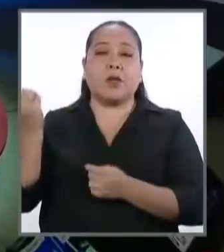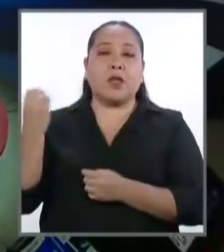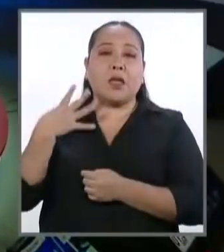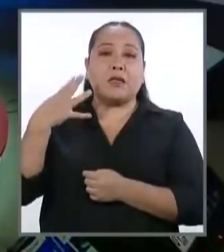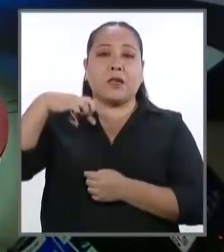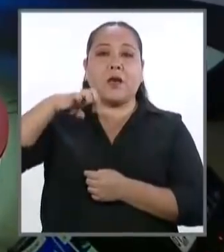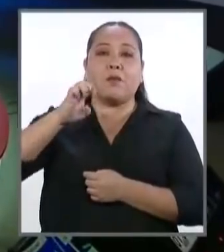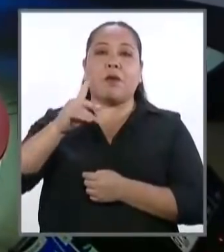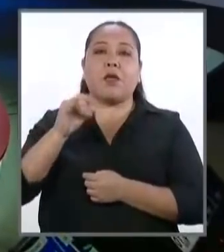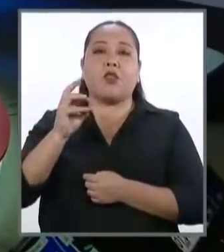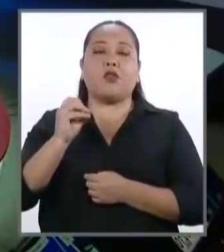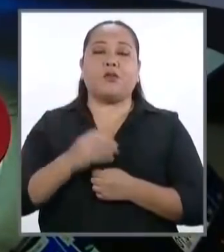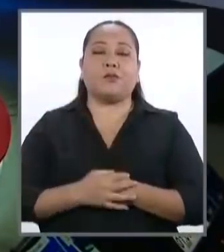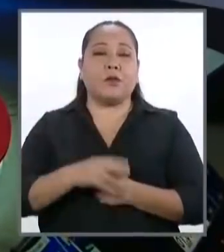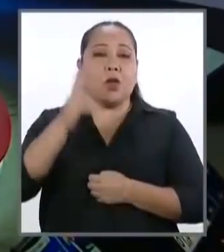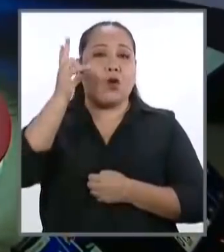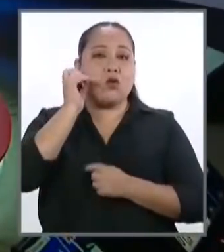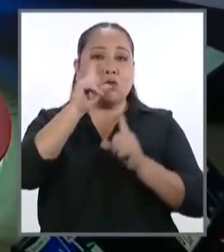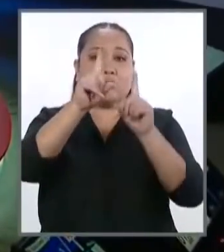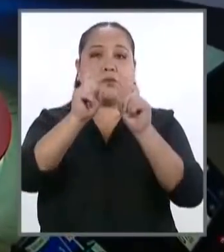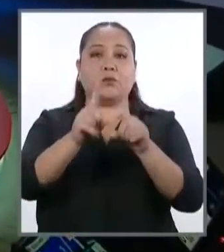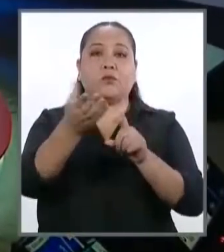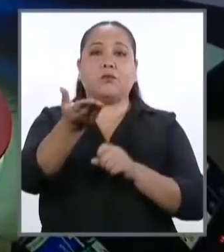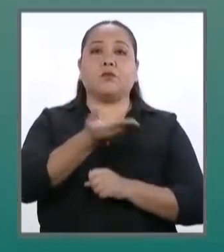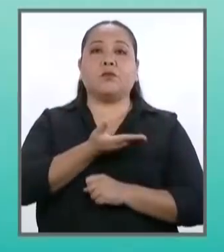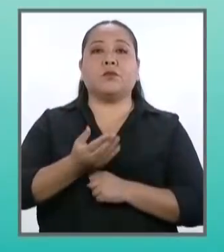Pedro Tenor. Escuchemos la pregunta.